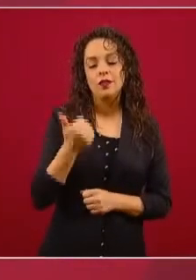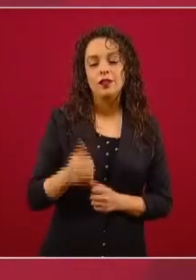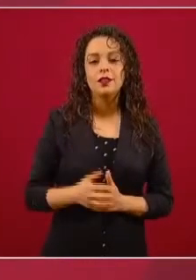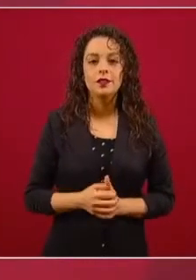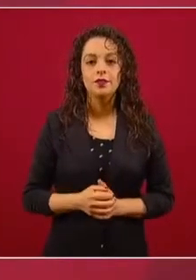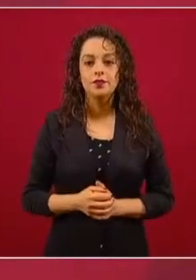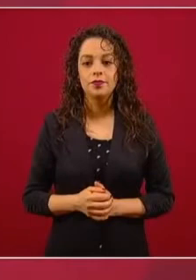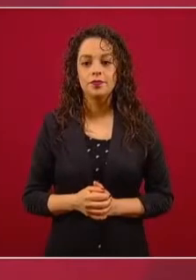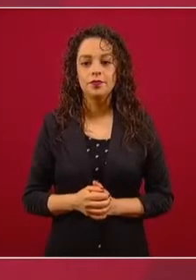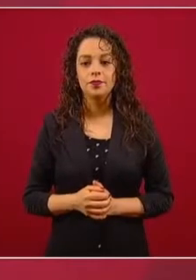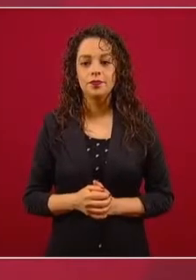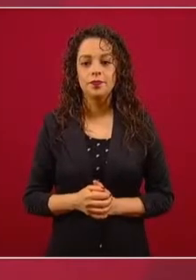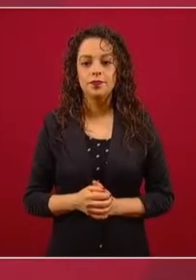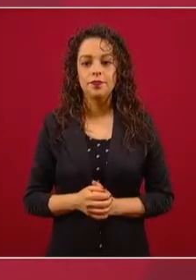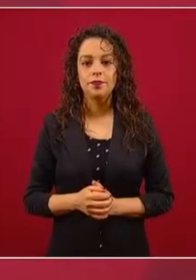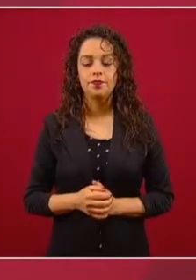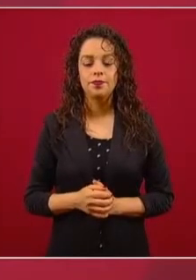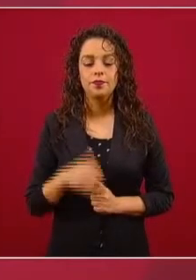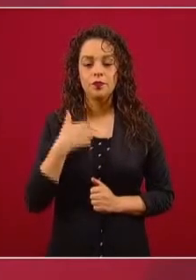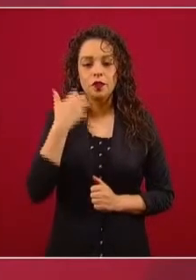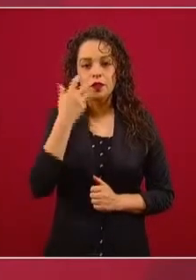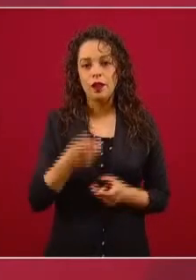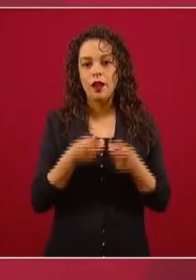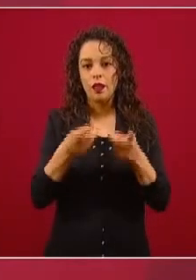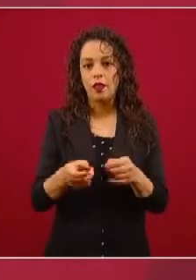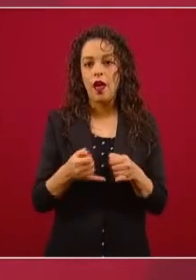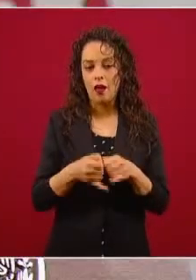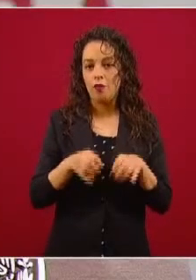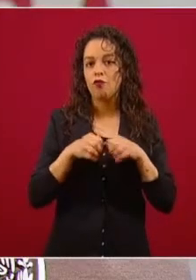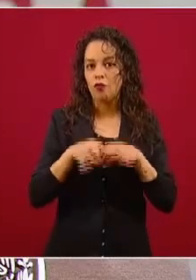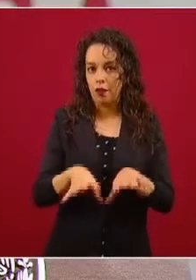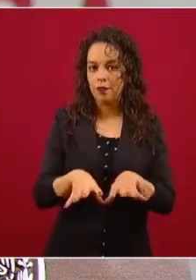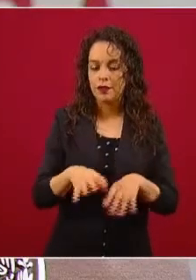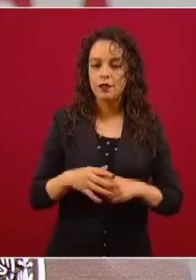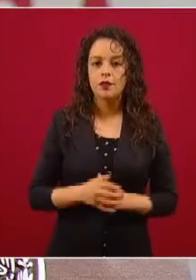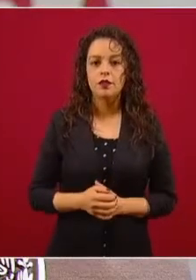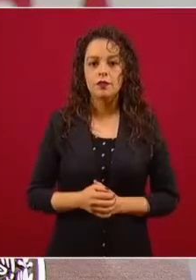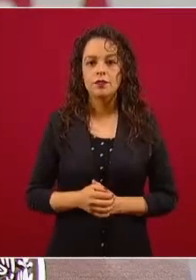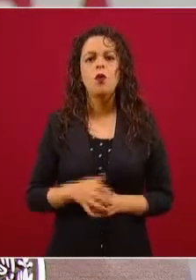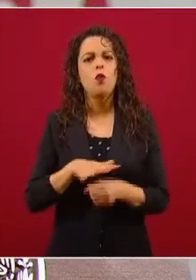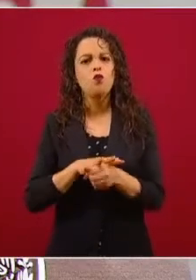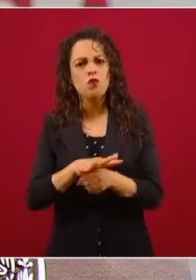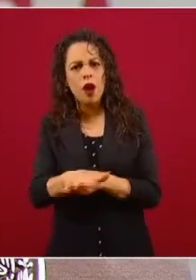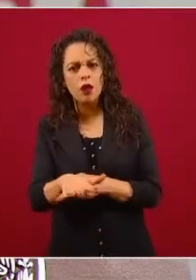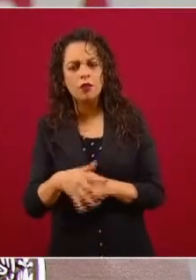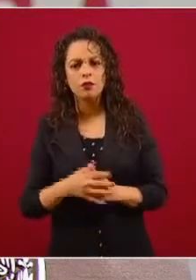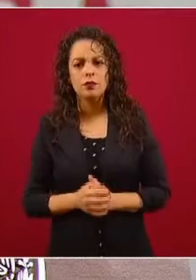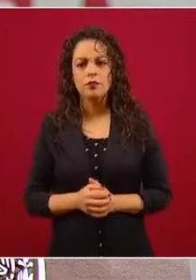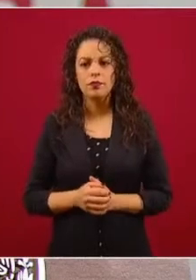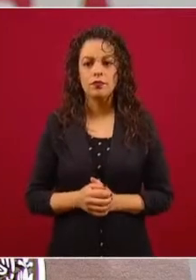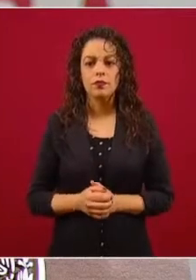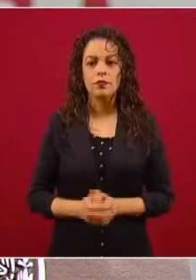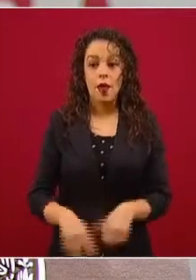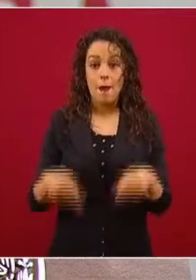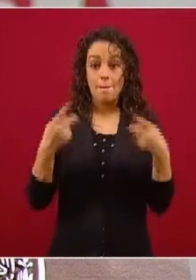informar que sí van a venir los de Twitter